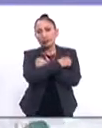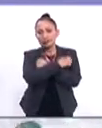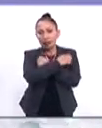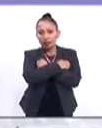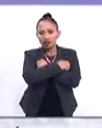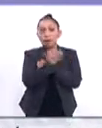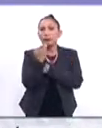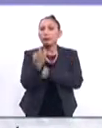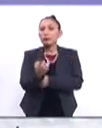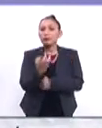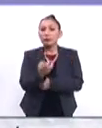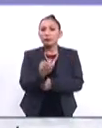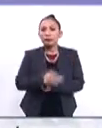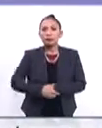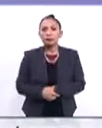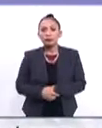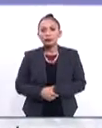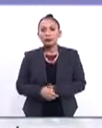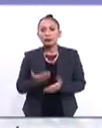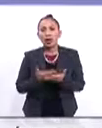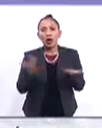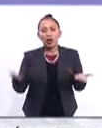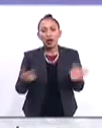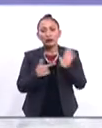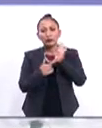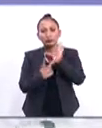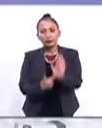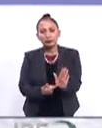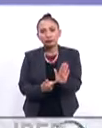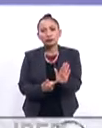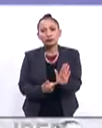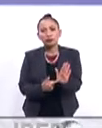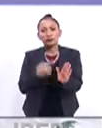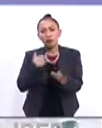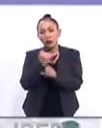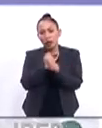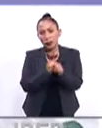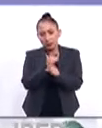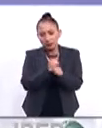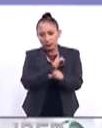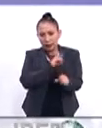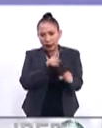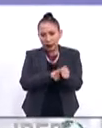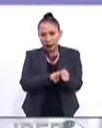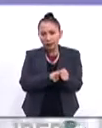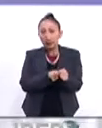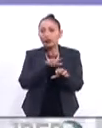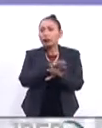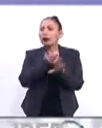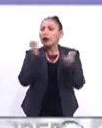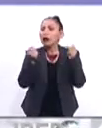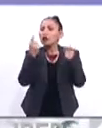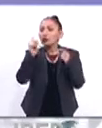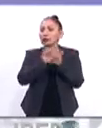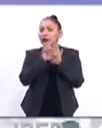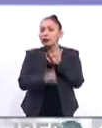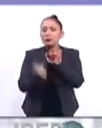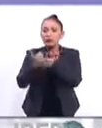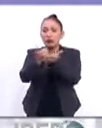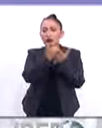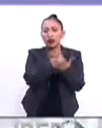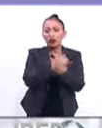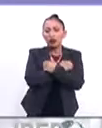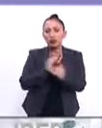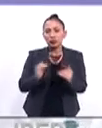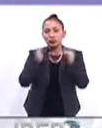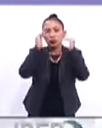educativo. Por eso, a continuación, les presentamos un reportaje especial sobre algunos de los ejemplos de colaboración de